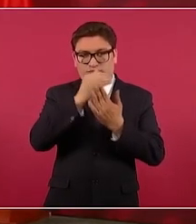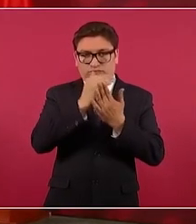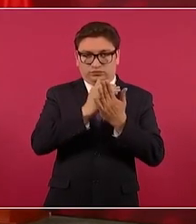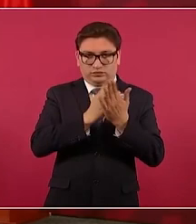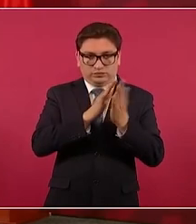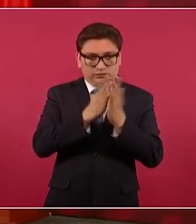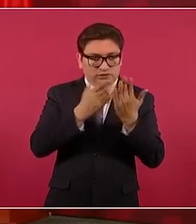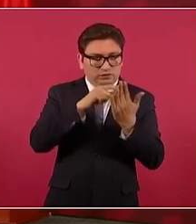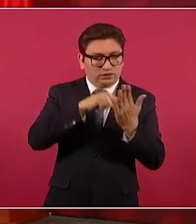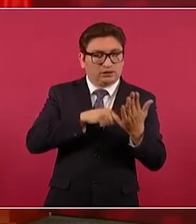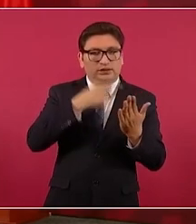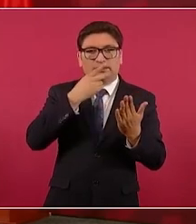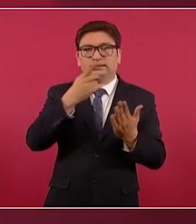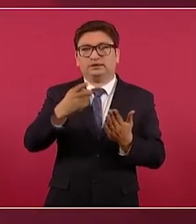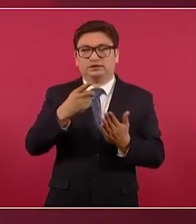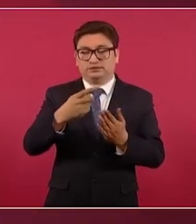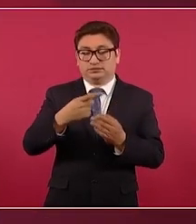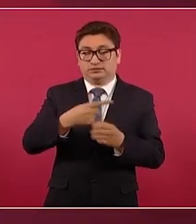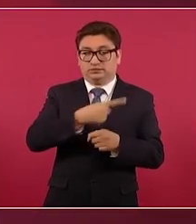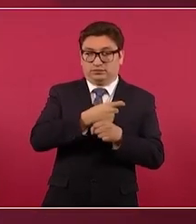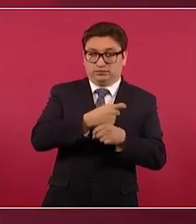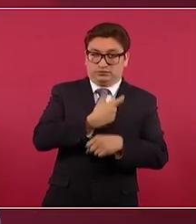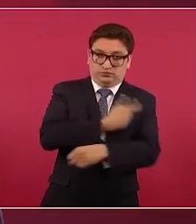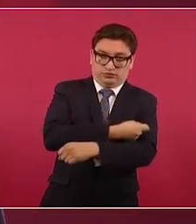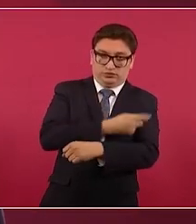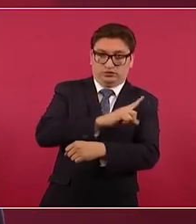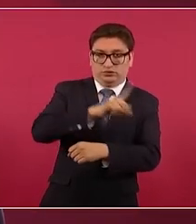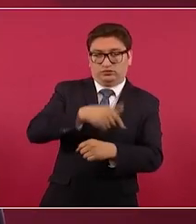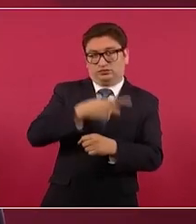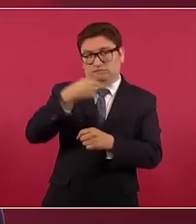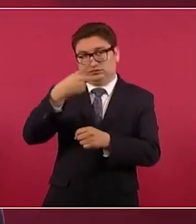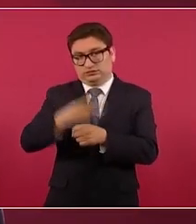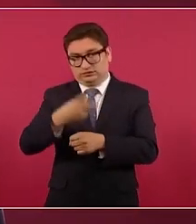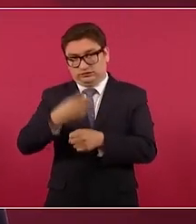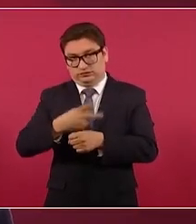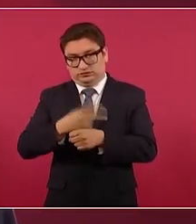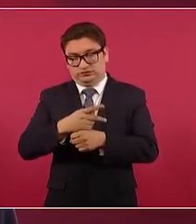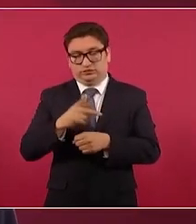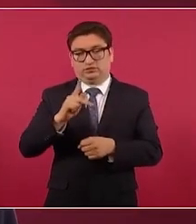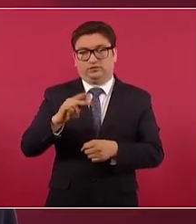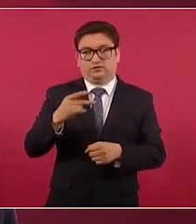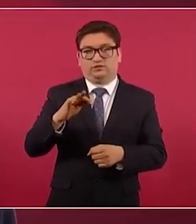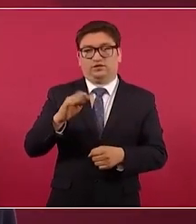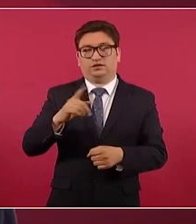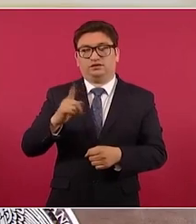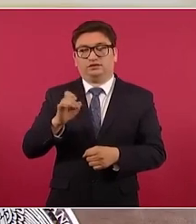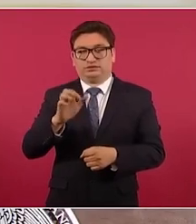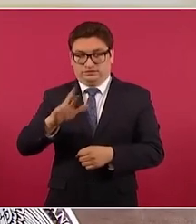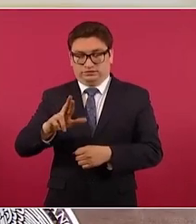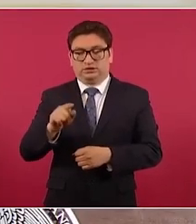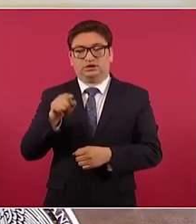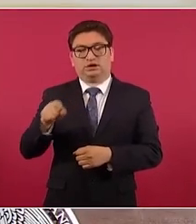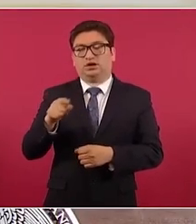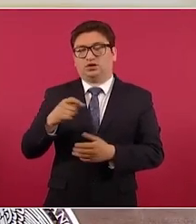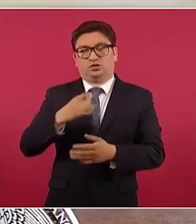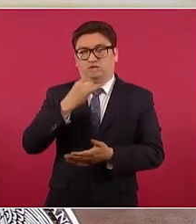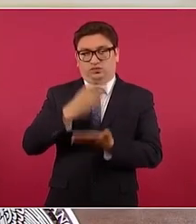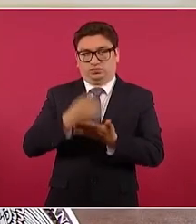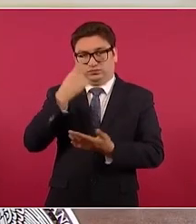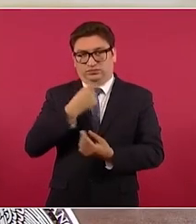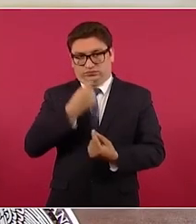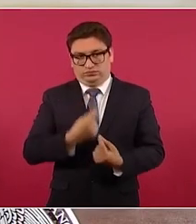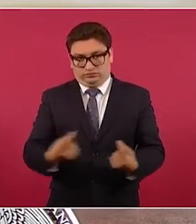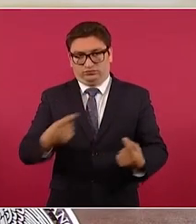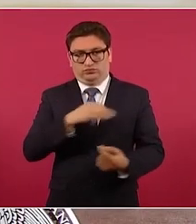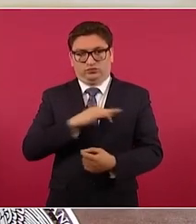es que se aplique la segunda dosis esta es la vacuna Pfizer que es la única hasta el momento autorizada para menores de